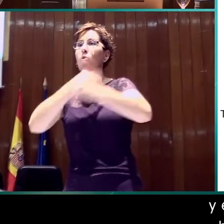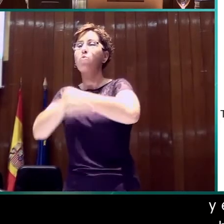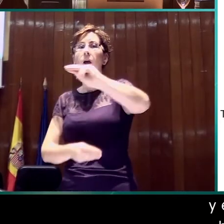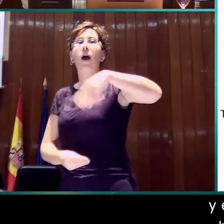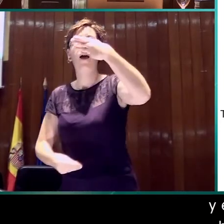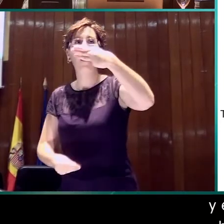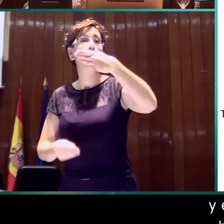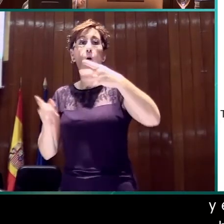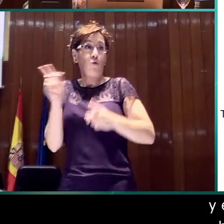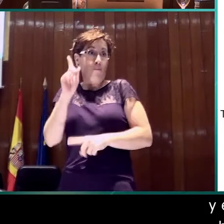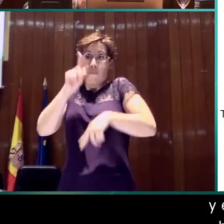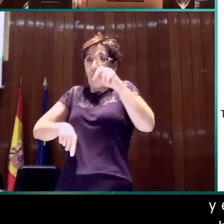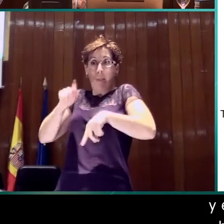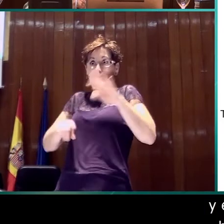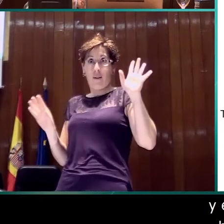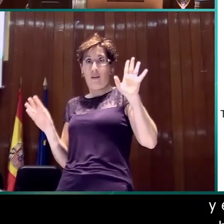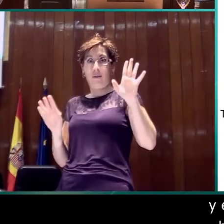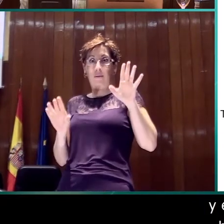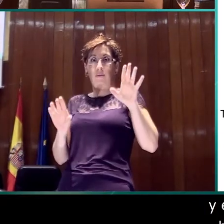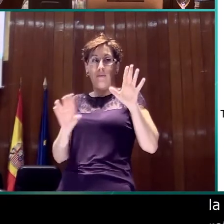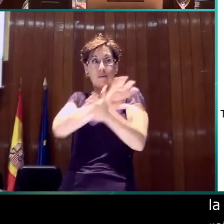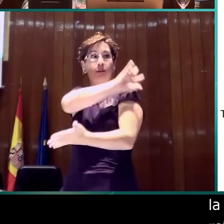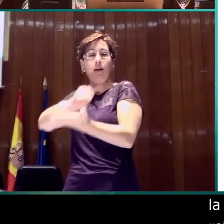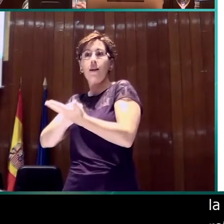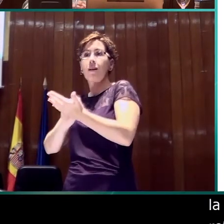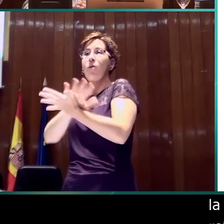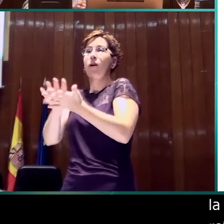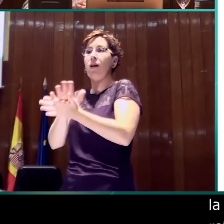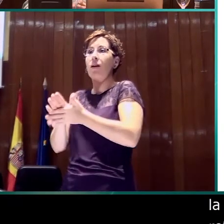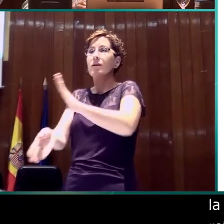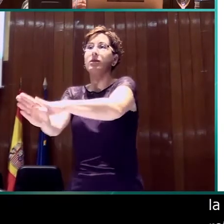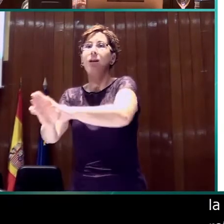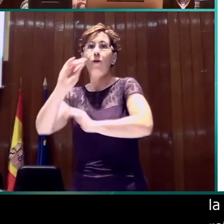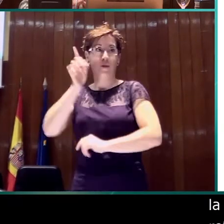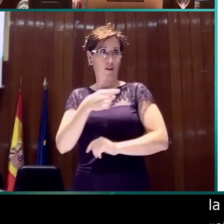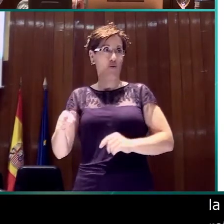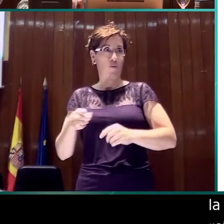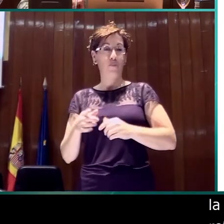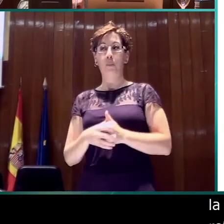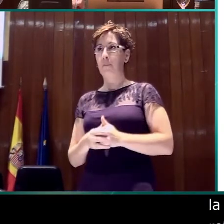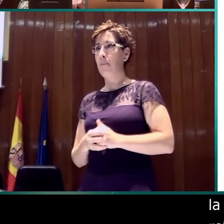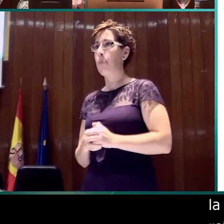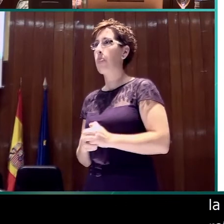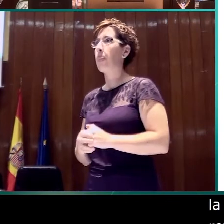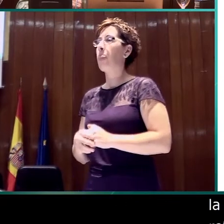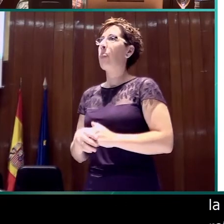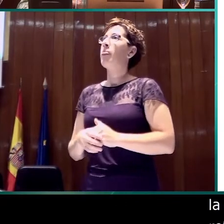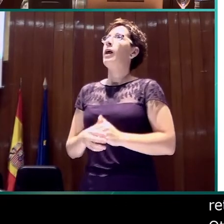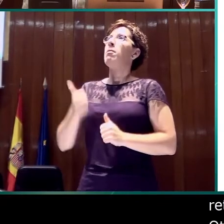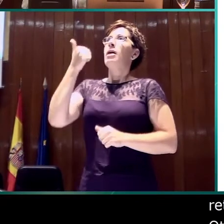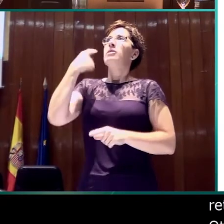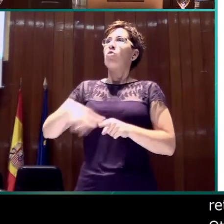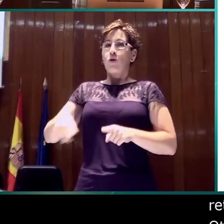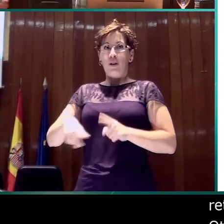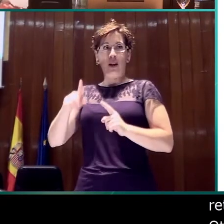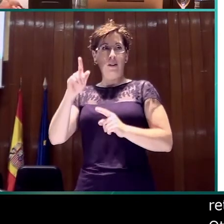boyalista, según retoman el... vuelven a asignar con la mano dominante. Vale. Más cosas curiosas. Bueno, pues